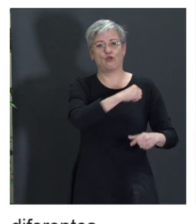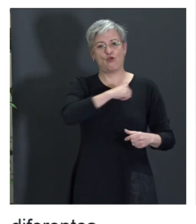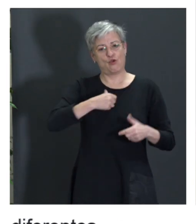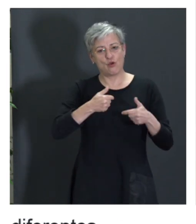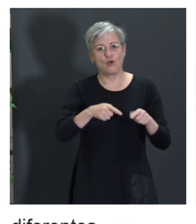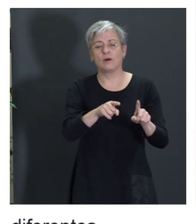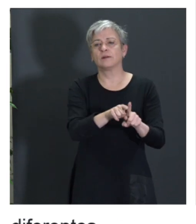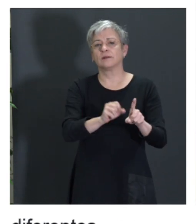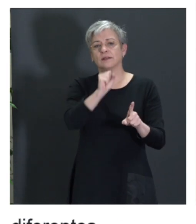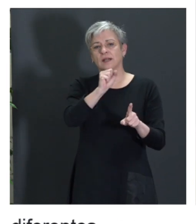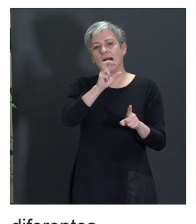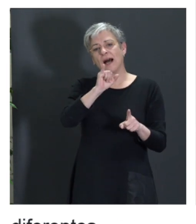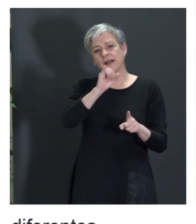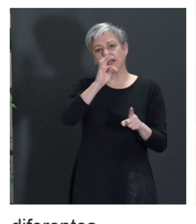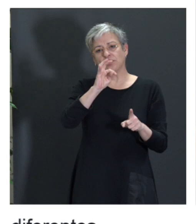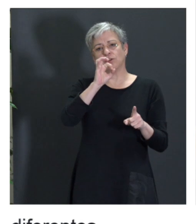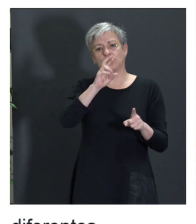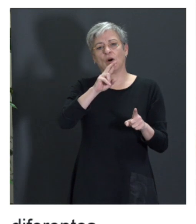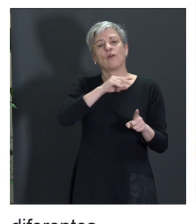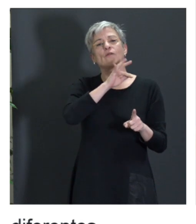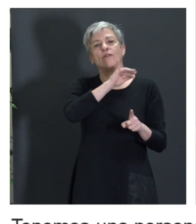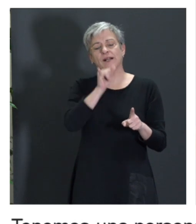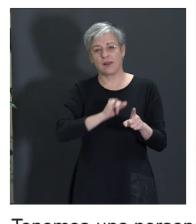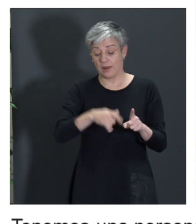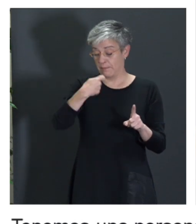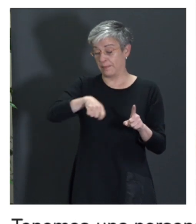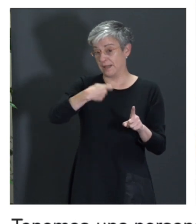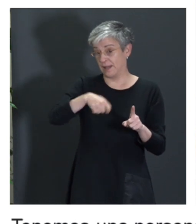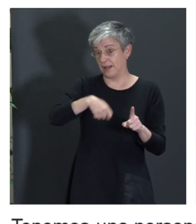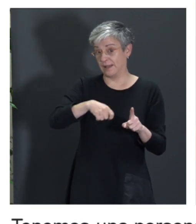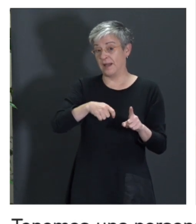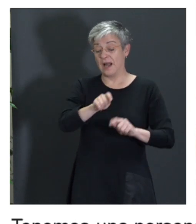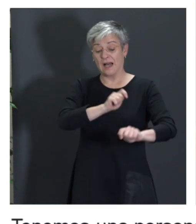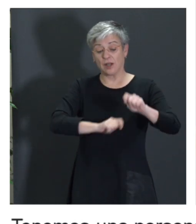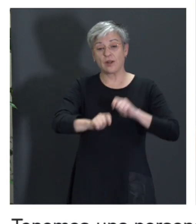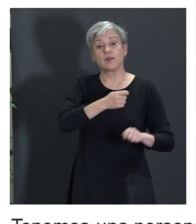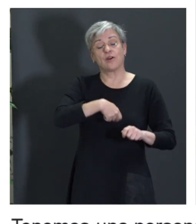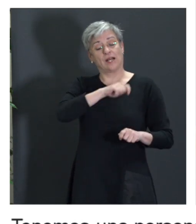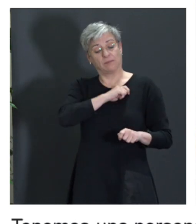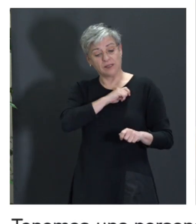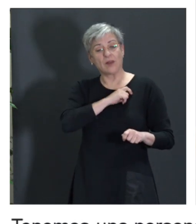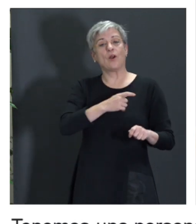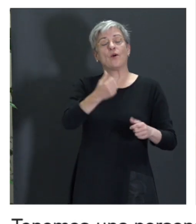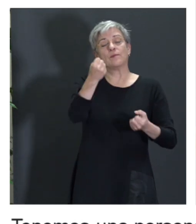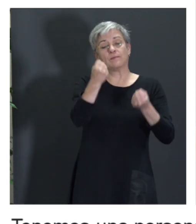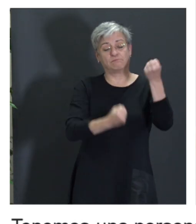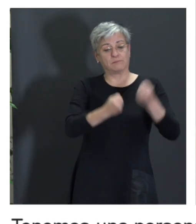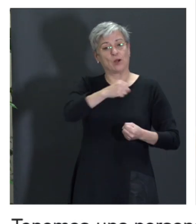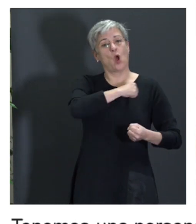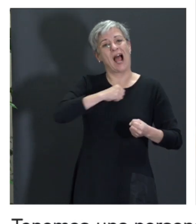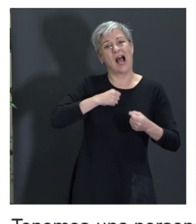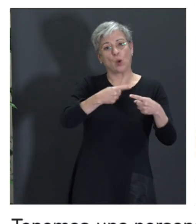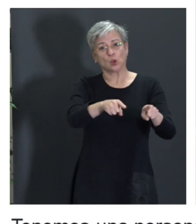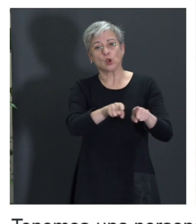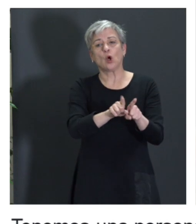Aitor Fernández Martín, que es presidente de la Asociación Española del Vehículo Autónomo Conectado. Tenemos